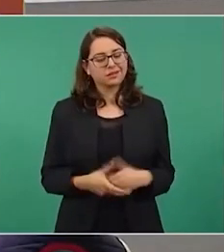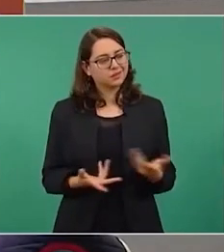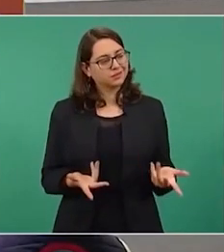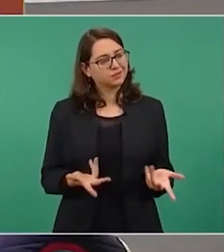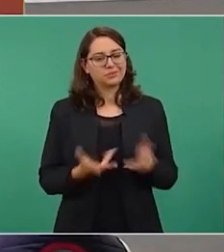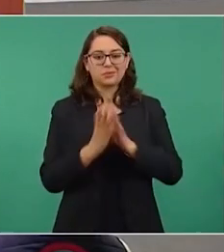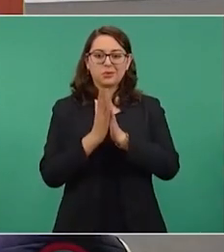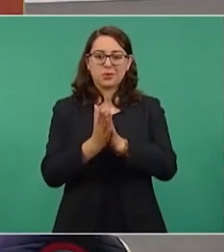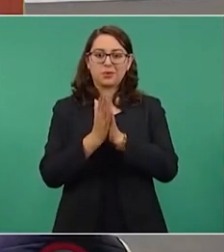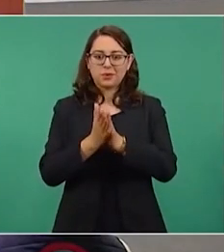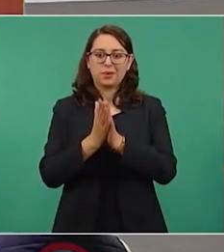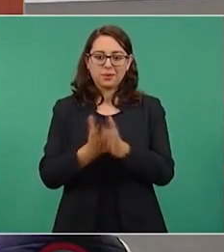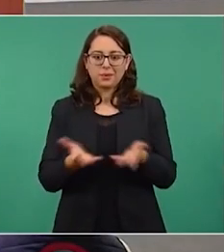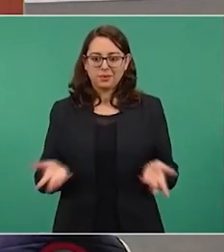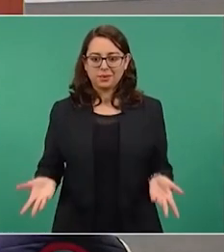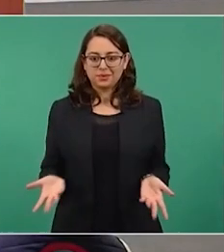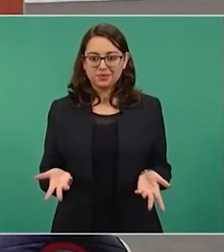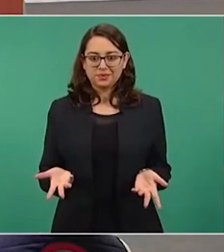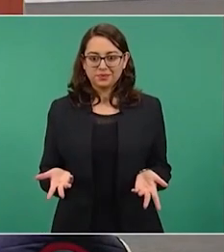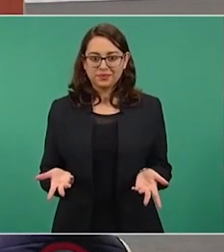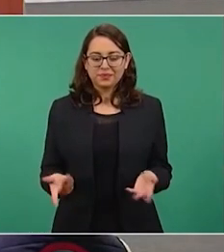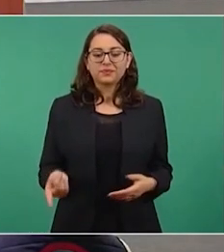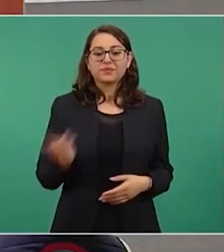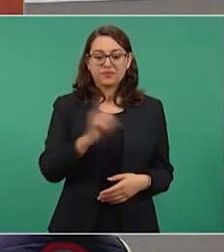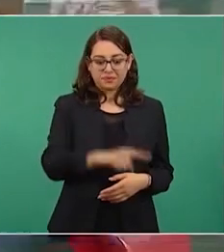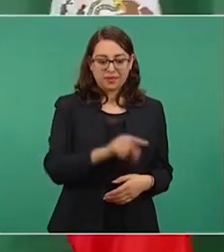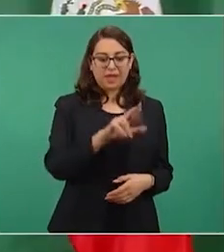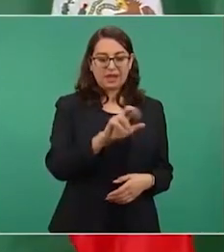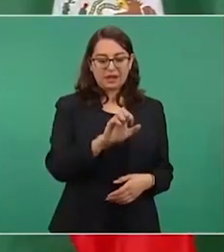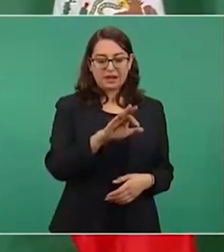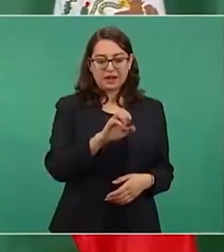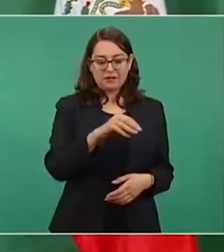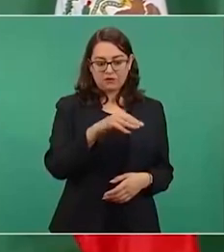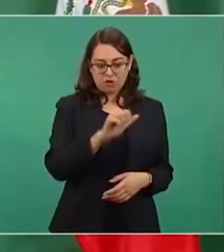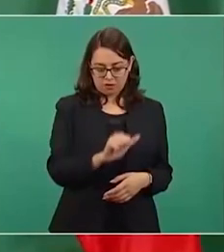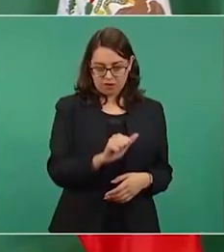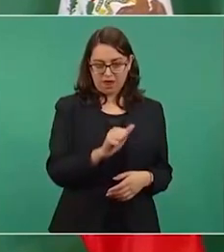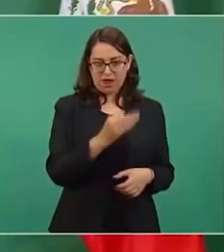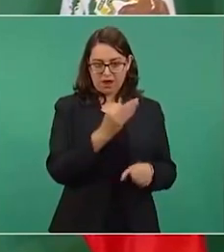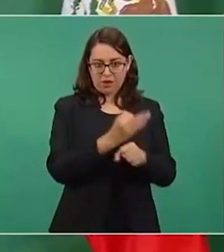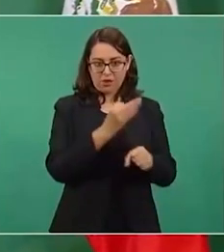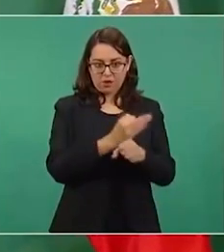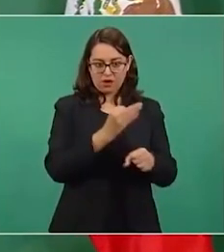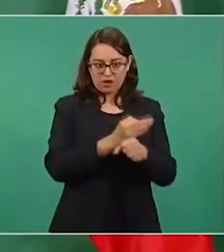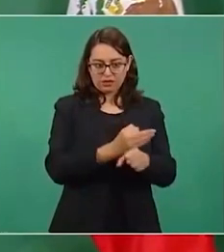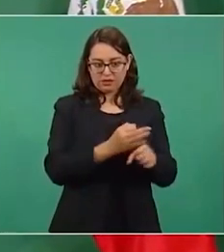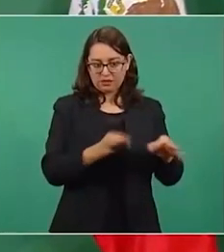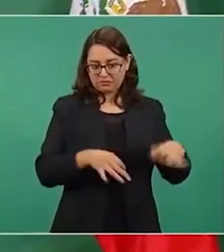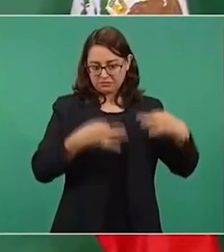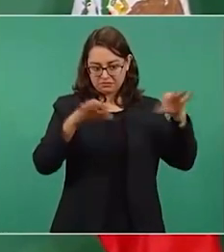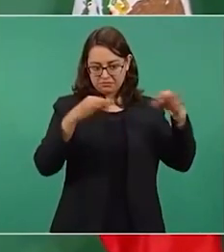como una portada del Reforma. ahí se los dejo de tarea cualquier día